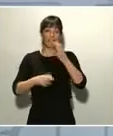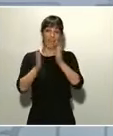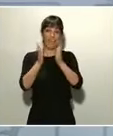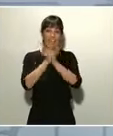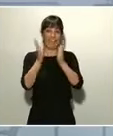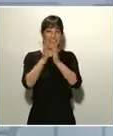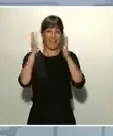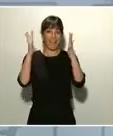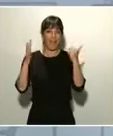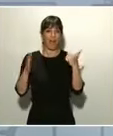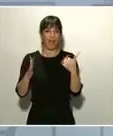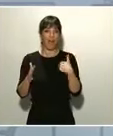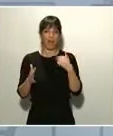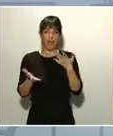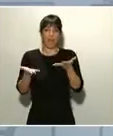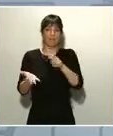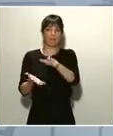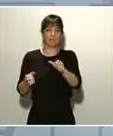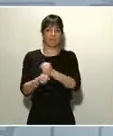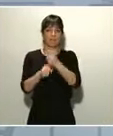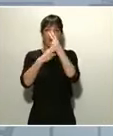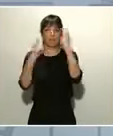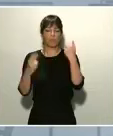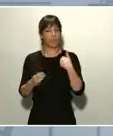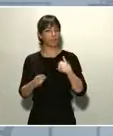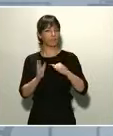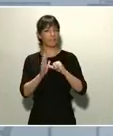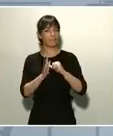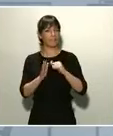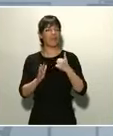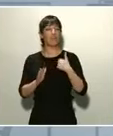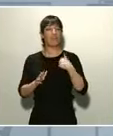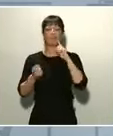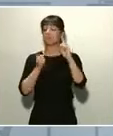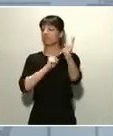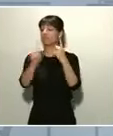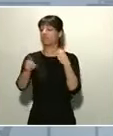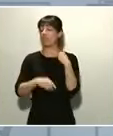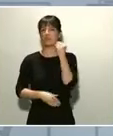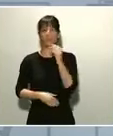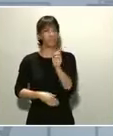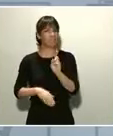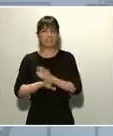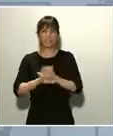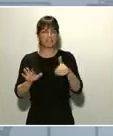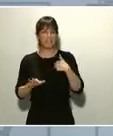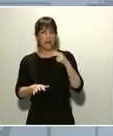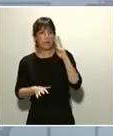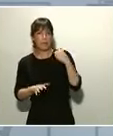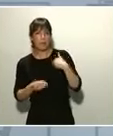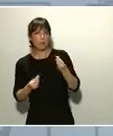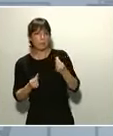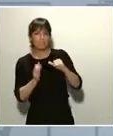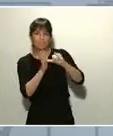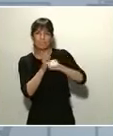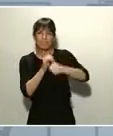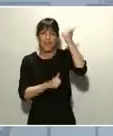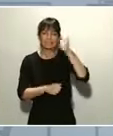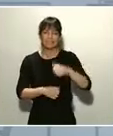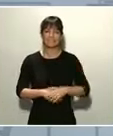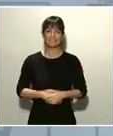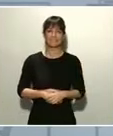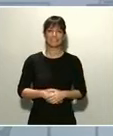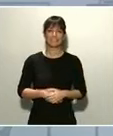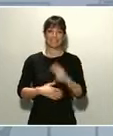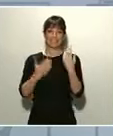públicos y no como desconocidos a quienes apenas saludamos. Estos siete días han cambiado nuestra mirada a quien nos